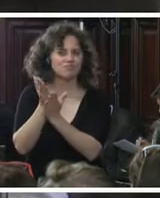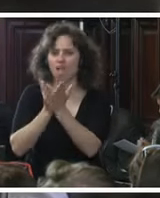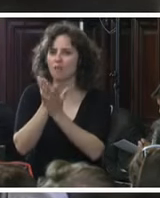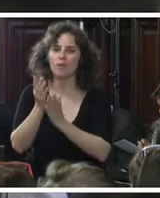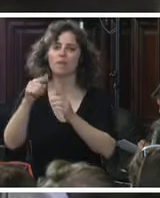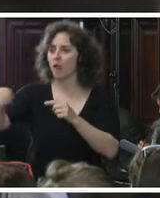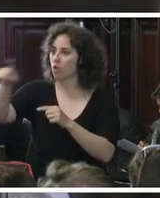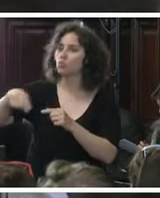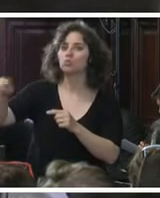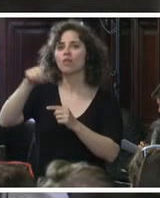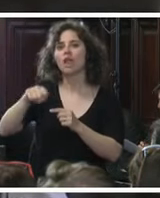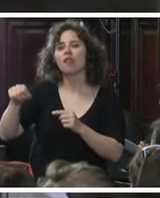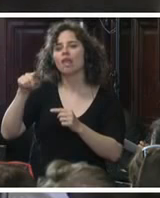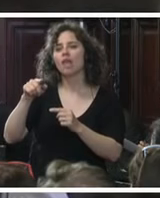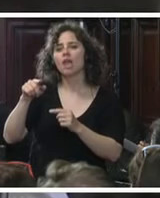que ustedes